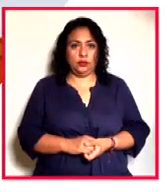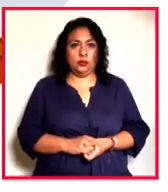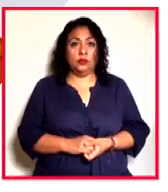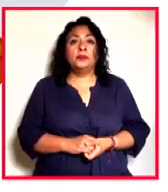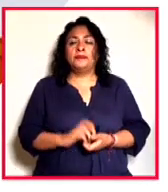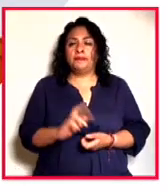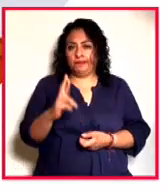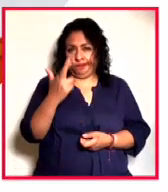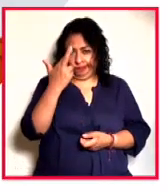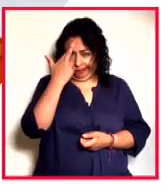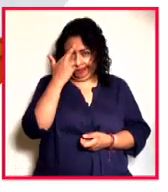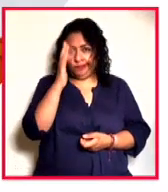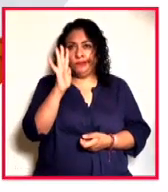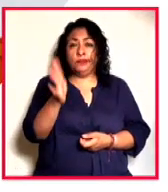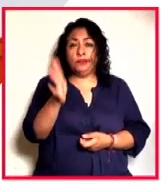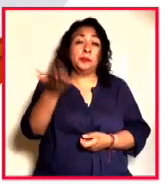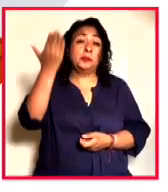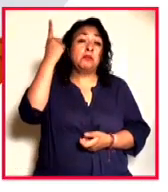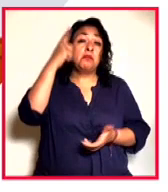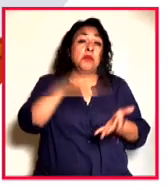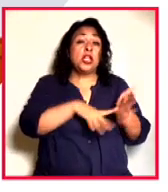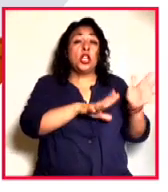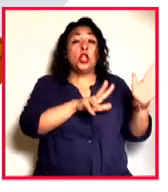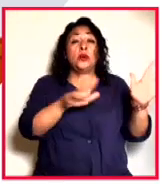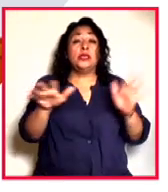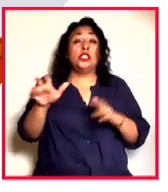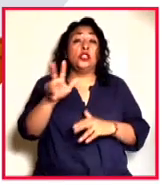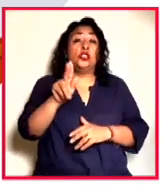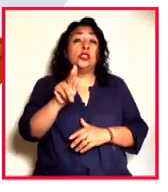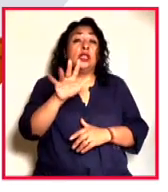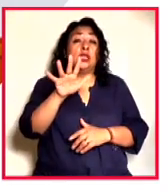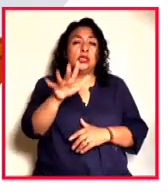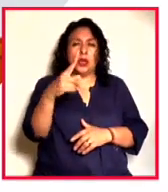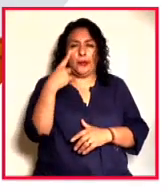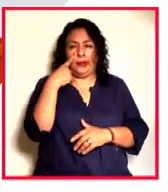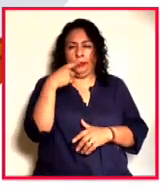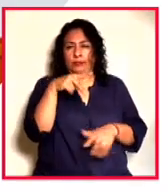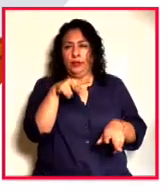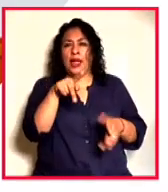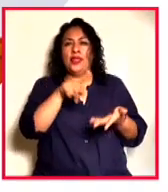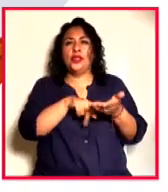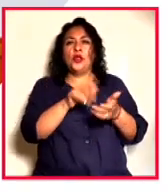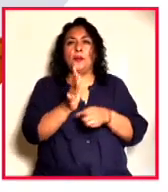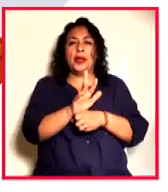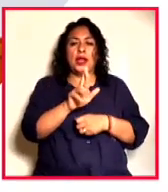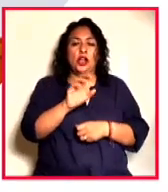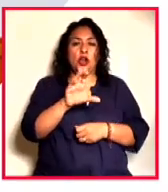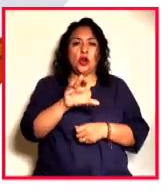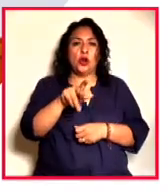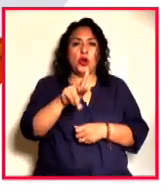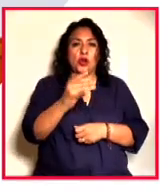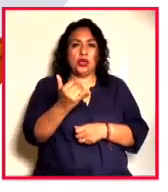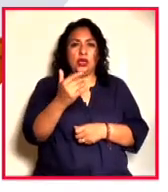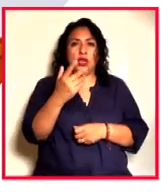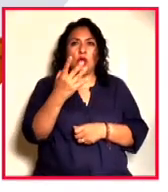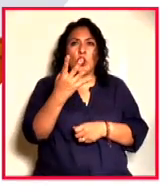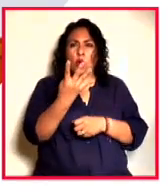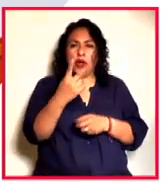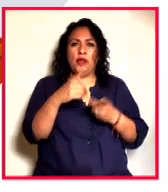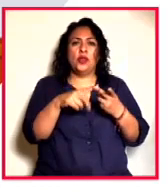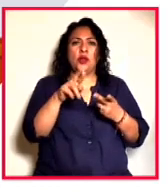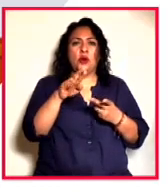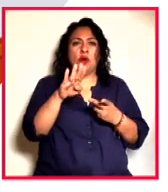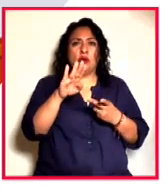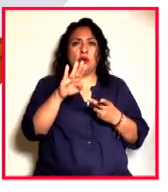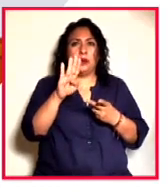Recordarán ya en el lejano mil doscientos ochenta y cinco esa mirada retadora en Rocky IV, en Tibran Draco y Rocky Balboa